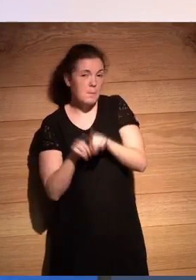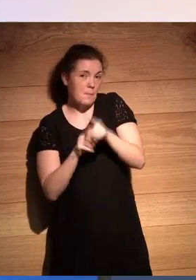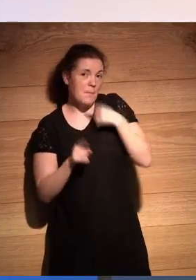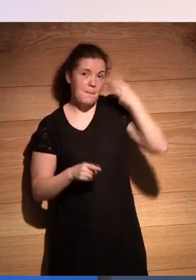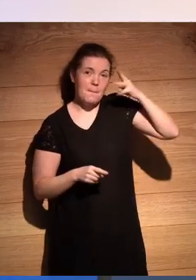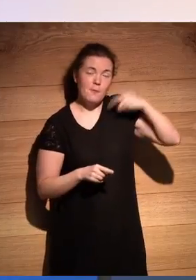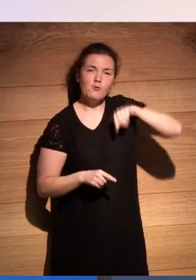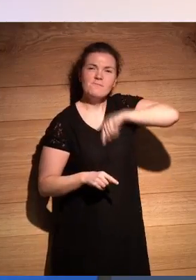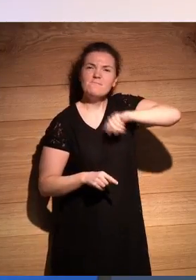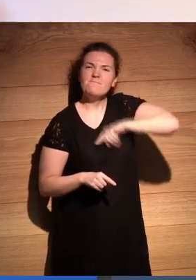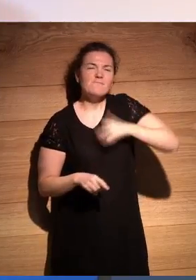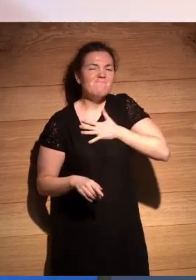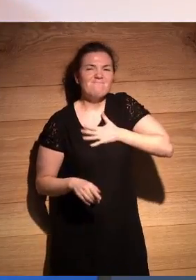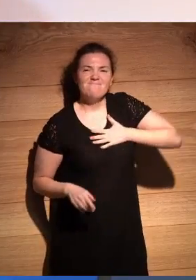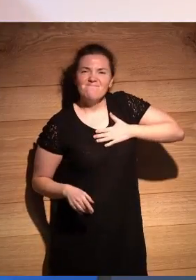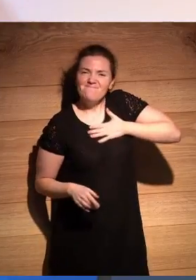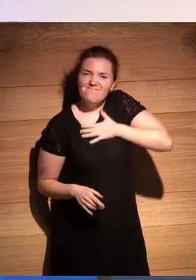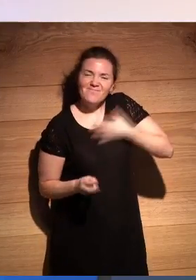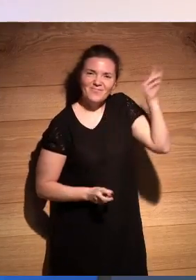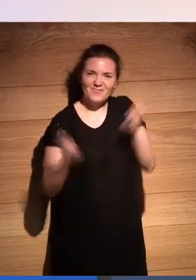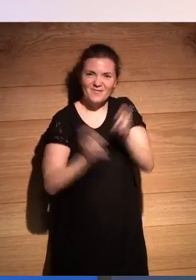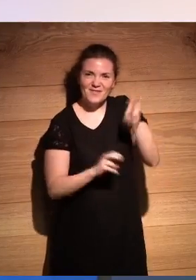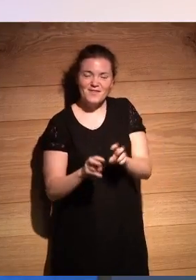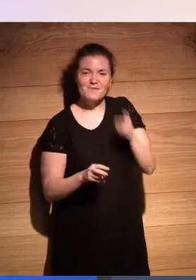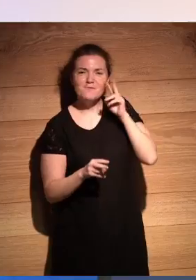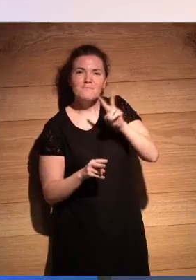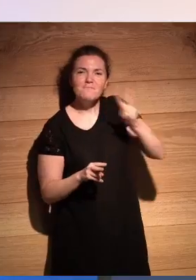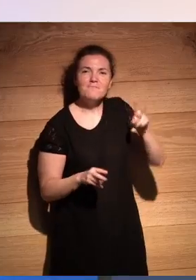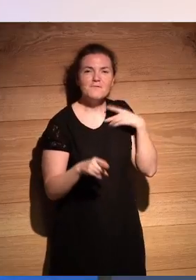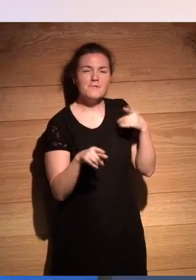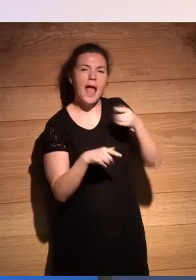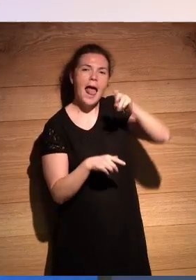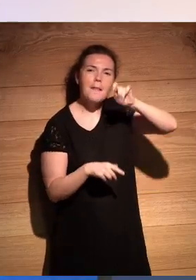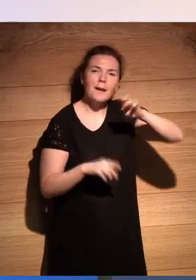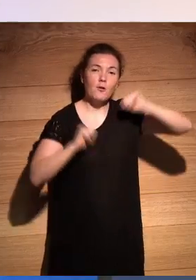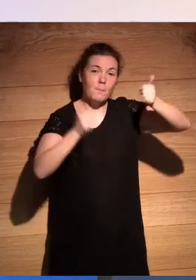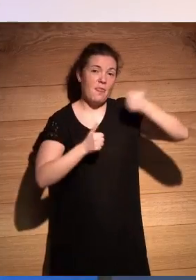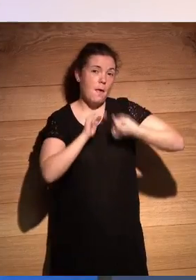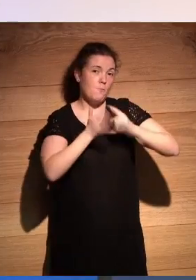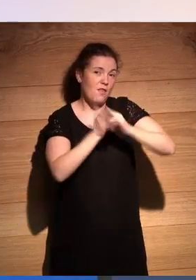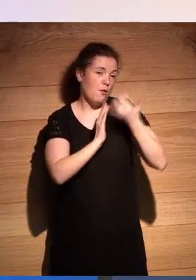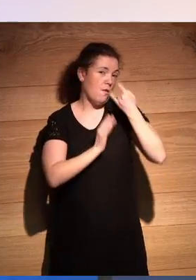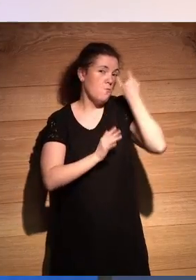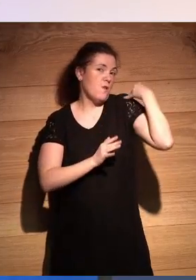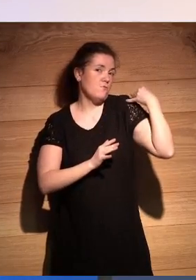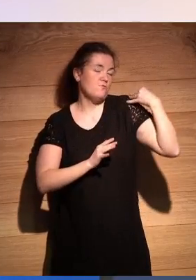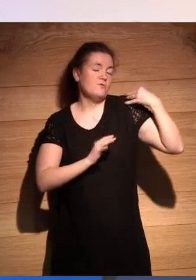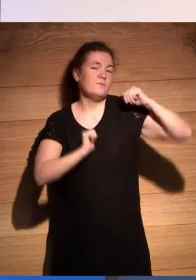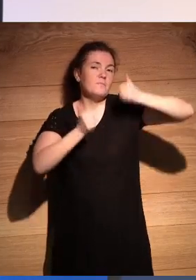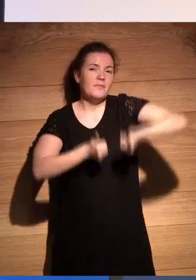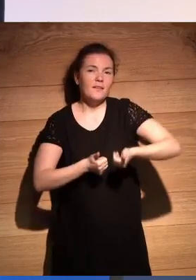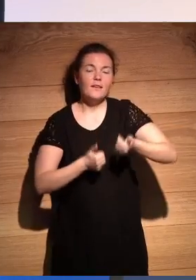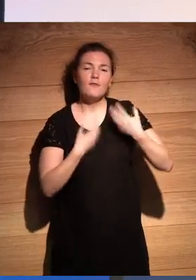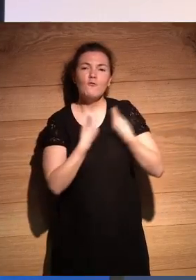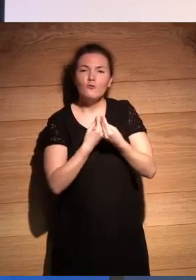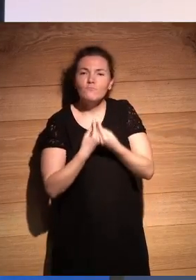mexicanos, me da un chingo de gusto que estéis aquí, Alberto, aquí, nuestro hermano que inició el proyecto hace cuatro años, con